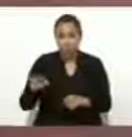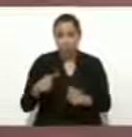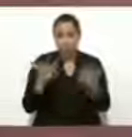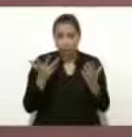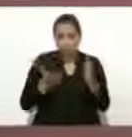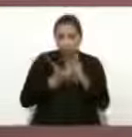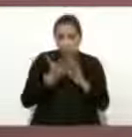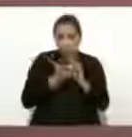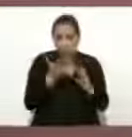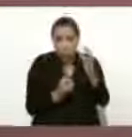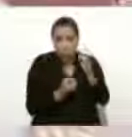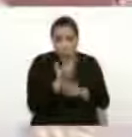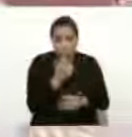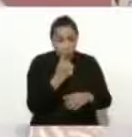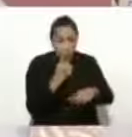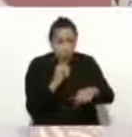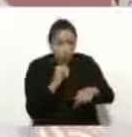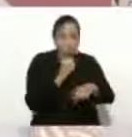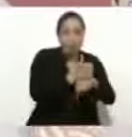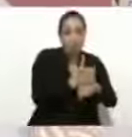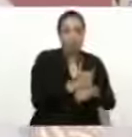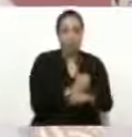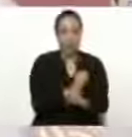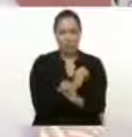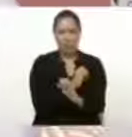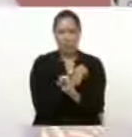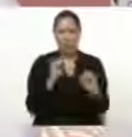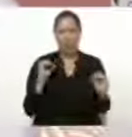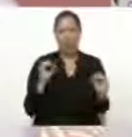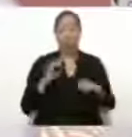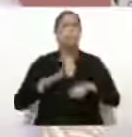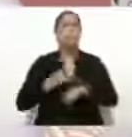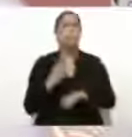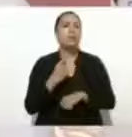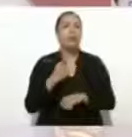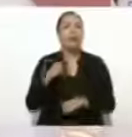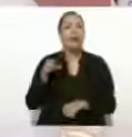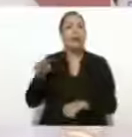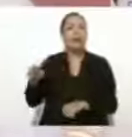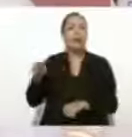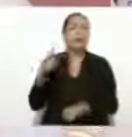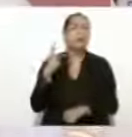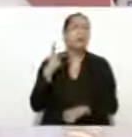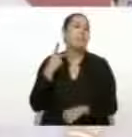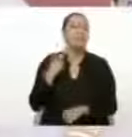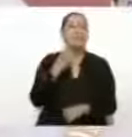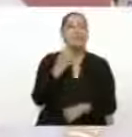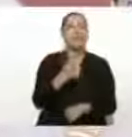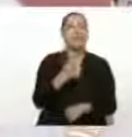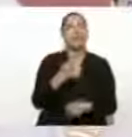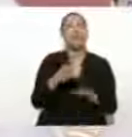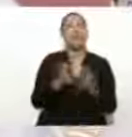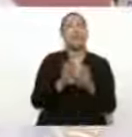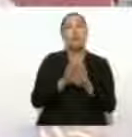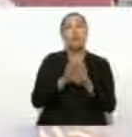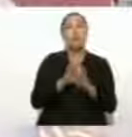refinería. Porque la política era vender petróleo crudo